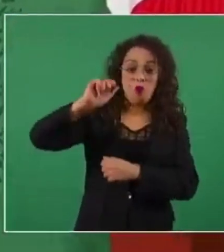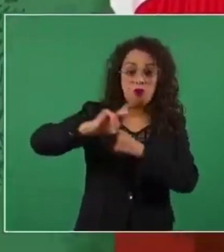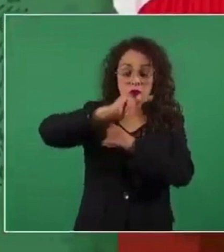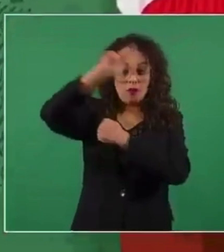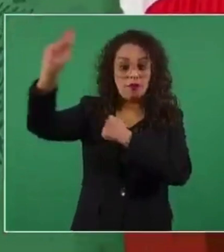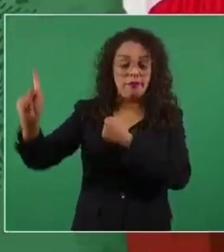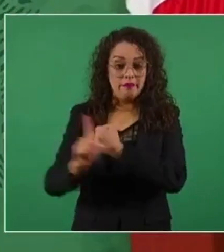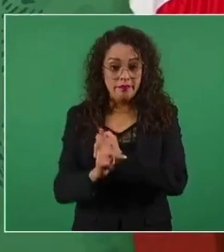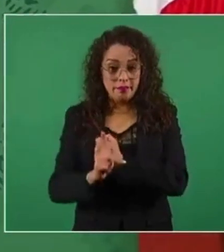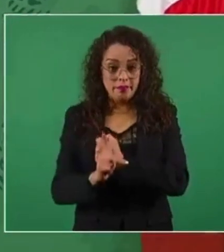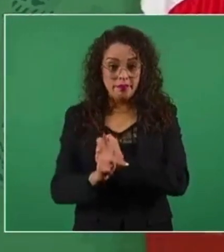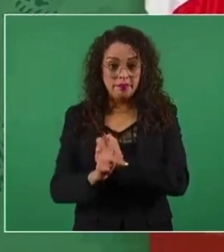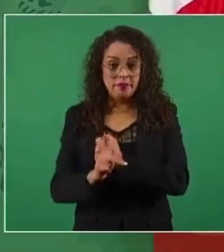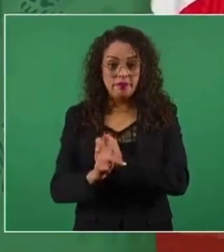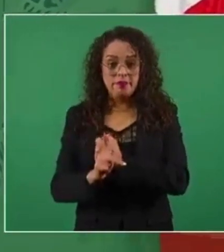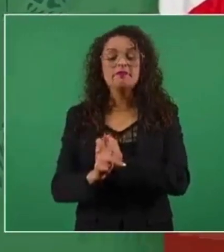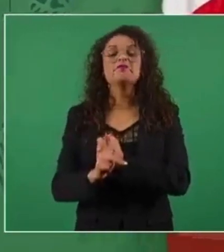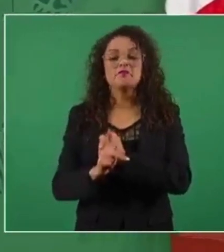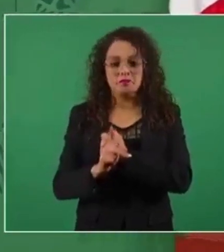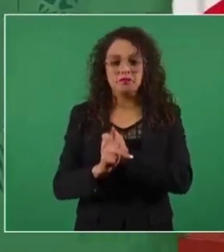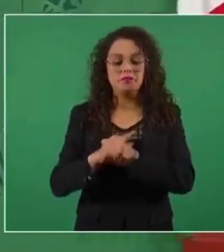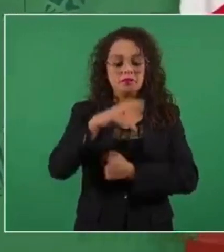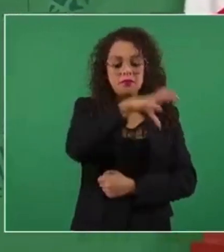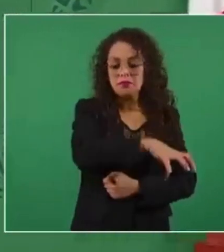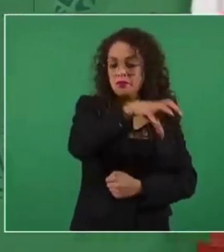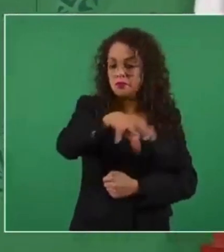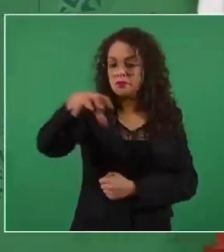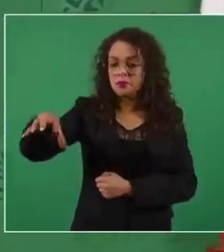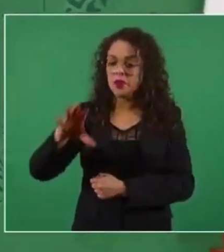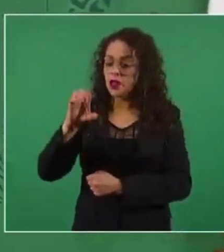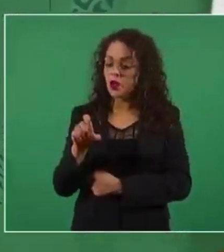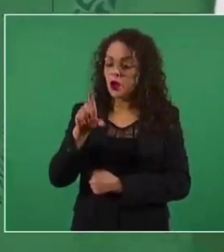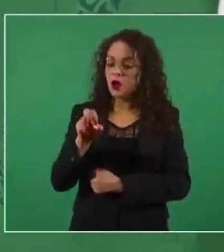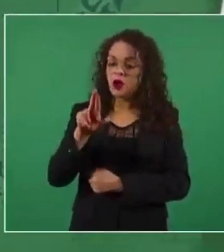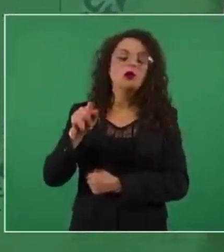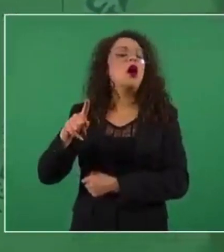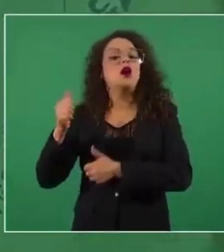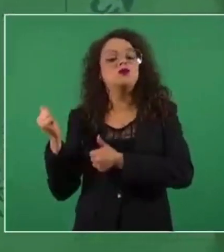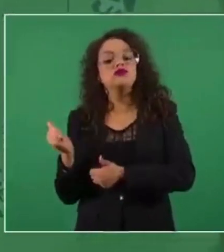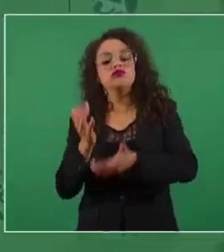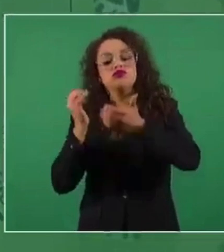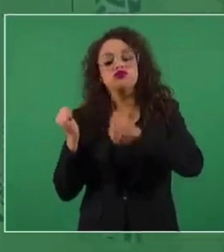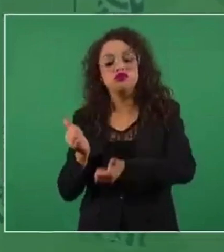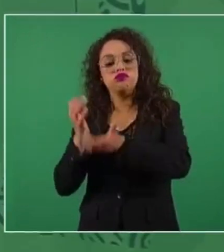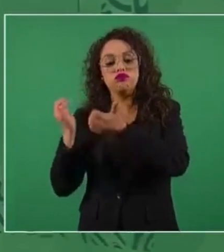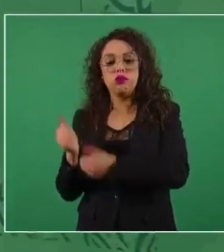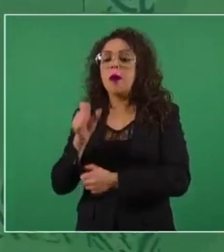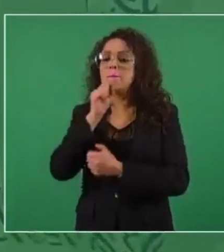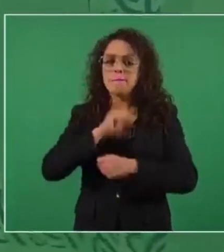llevan hasta las colonias, el mismo distribuidor,